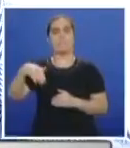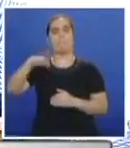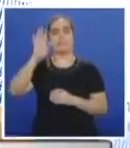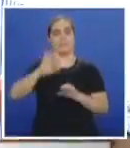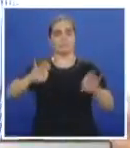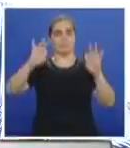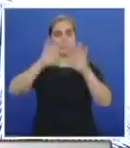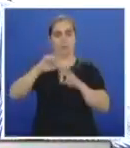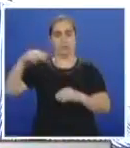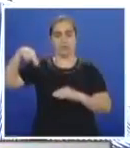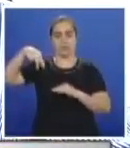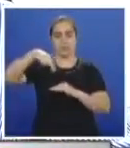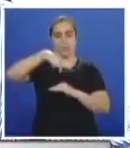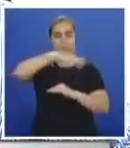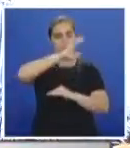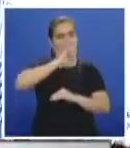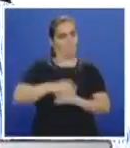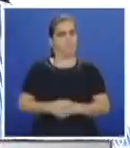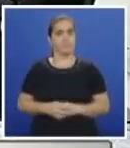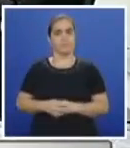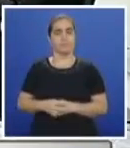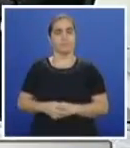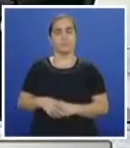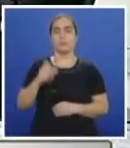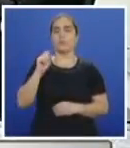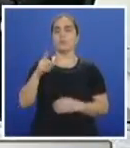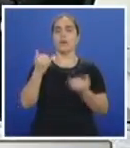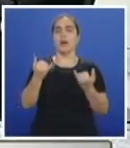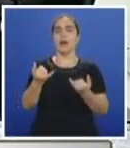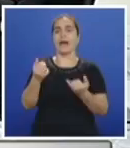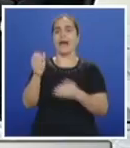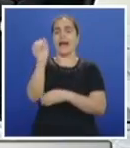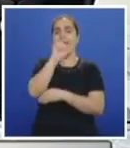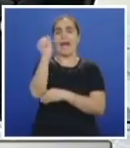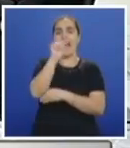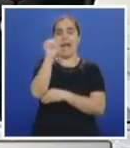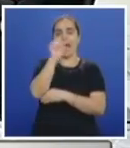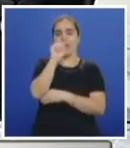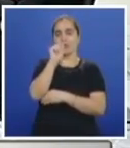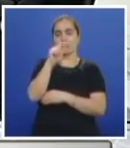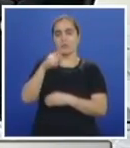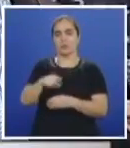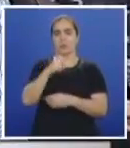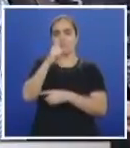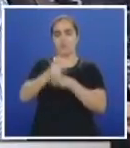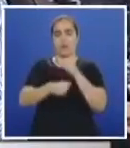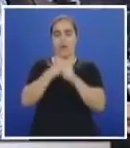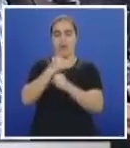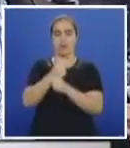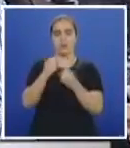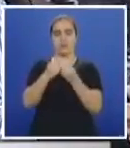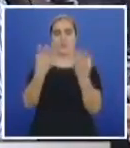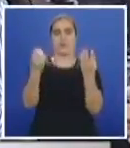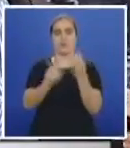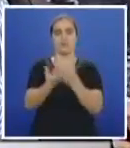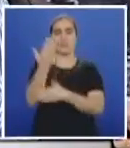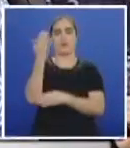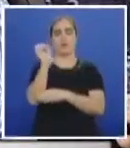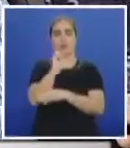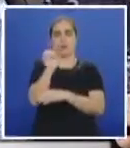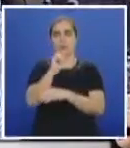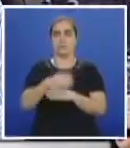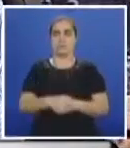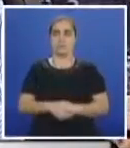peatón, como en todas partes del mundo. Secretario, ¿cuántos vehículos se están matriculando anualmente en Cali? ¿Se tiene un promedio más o menos?